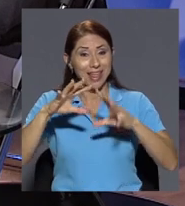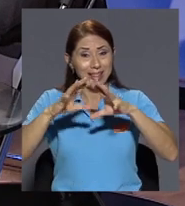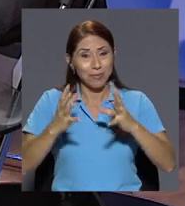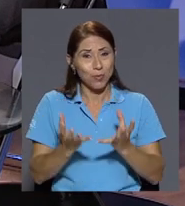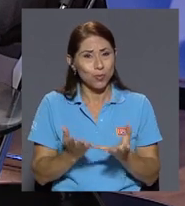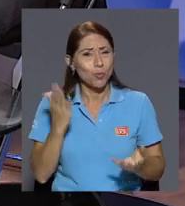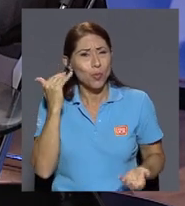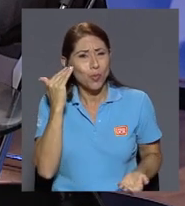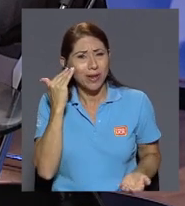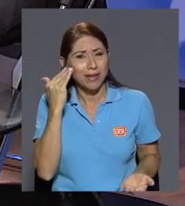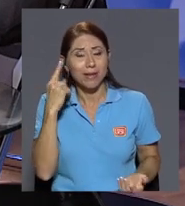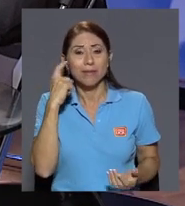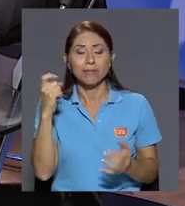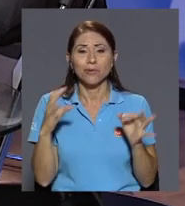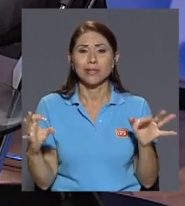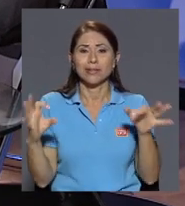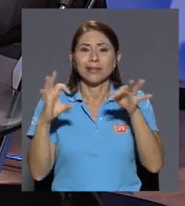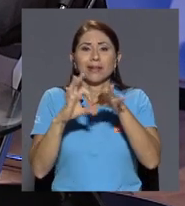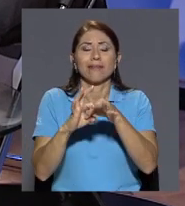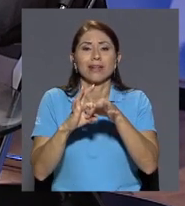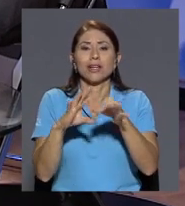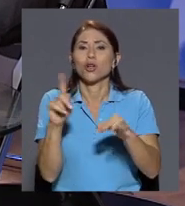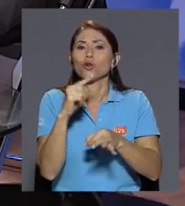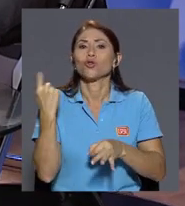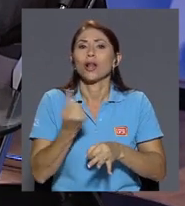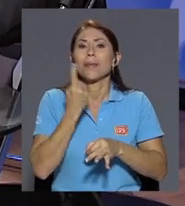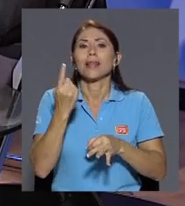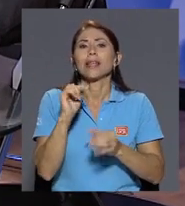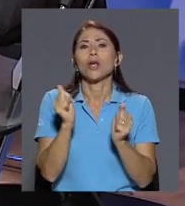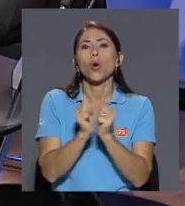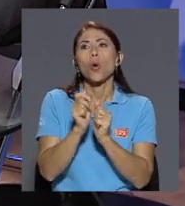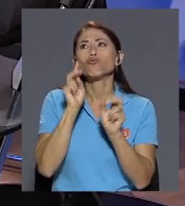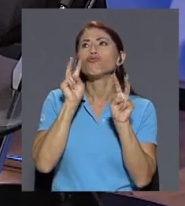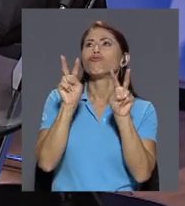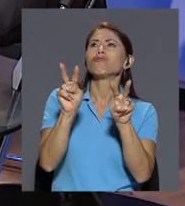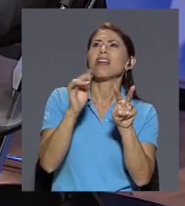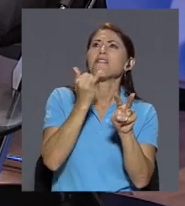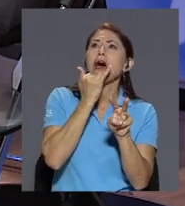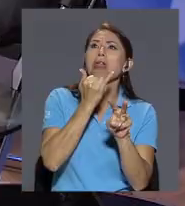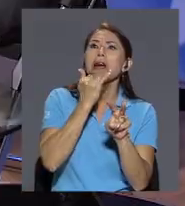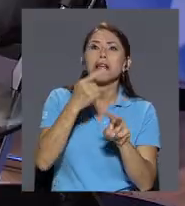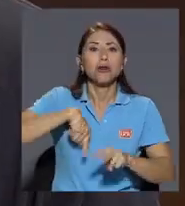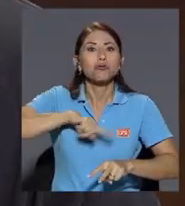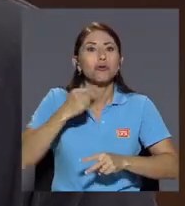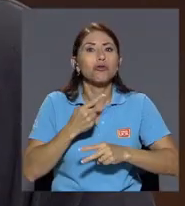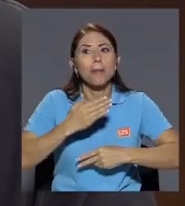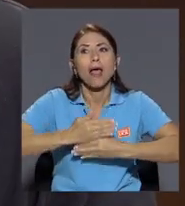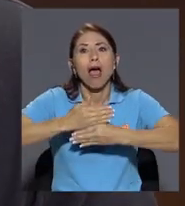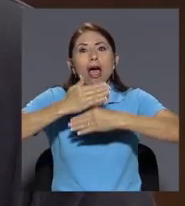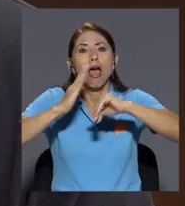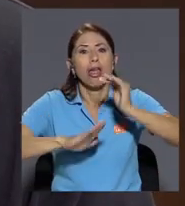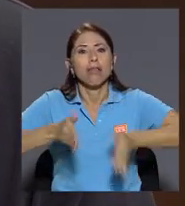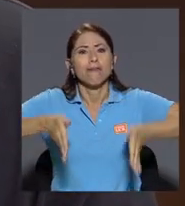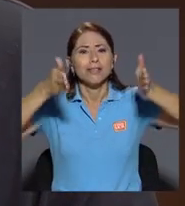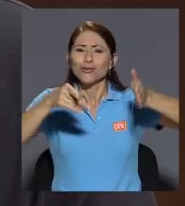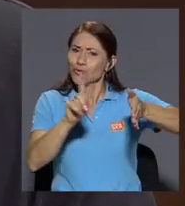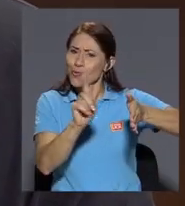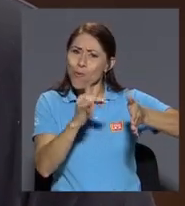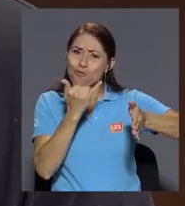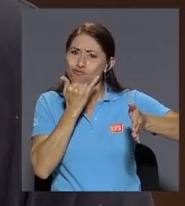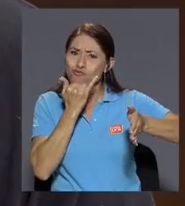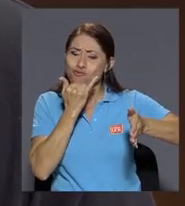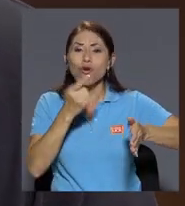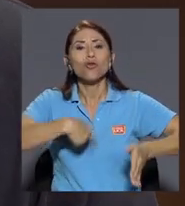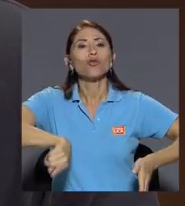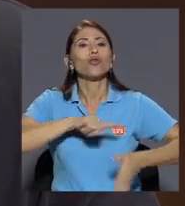porque tiene que ver no solamente con esa percepción heredada que es un edificio que hacemos edificios sino en realidad nosotros de alguna u otra